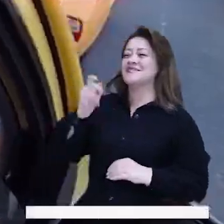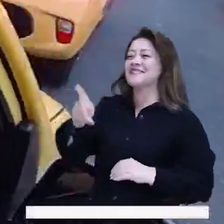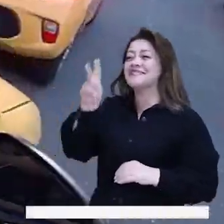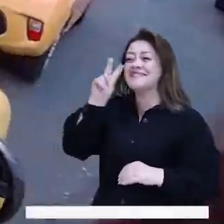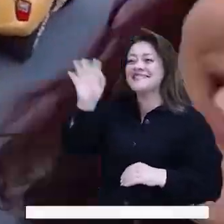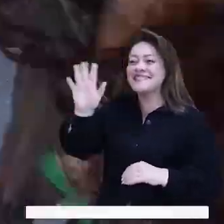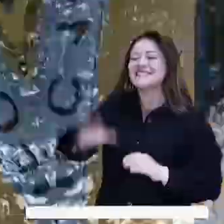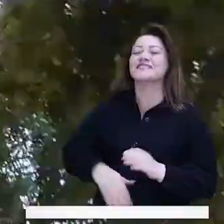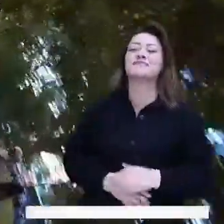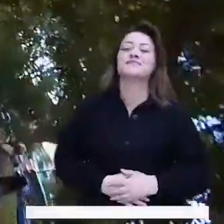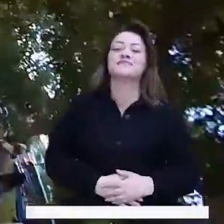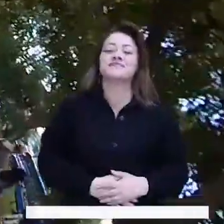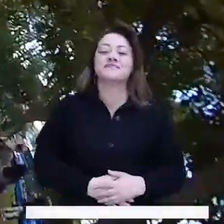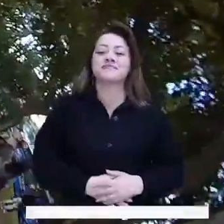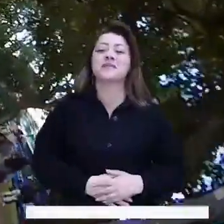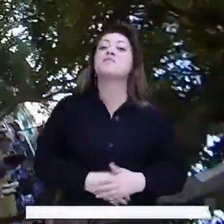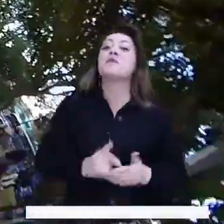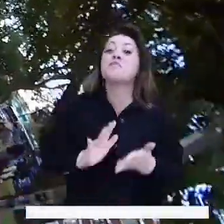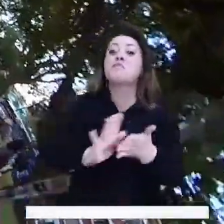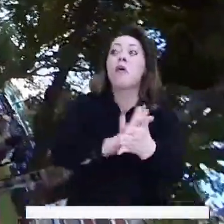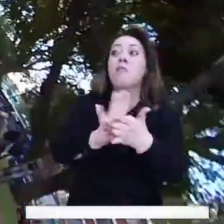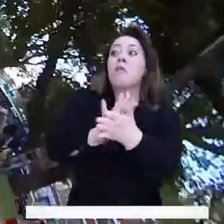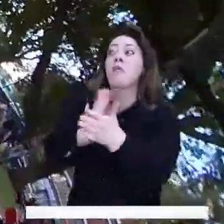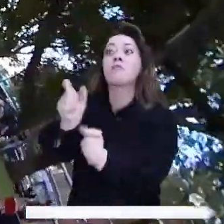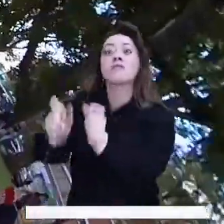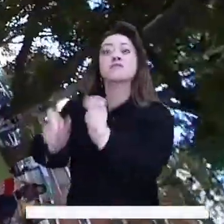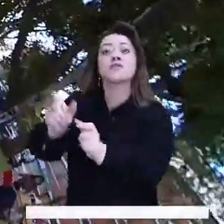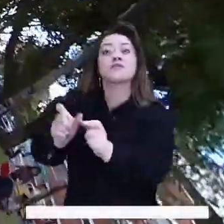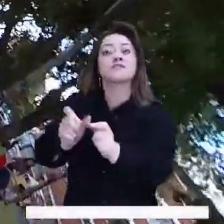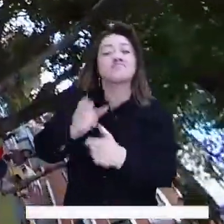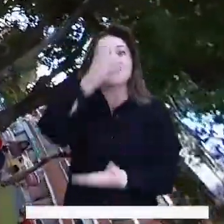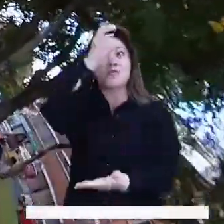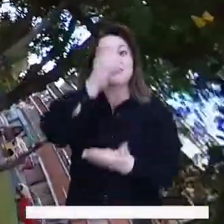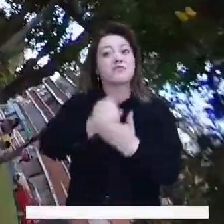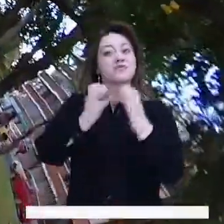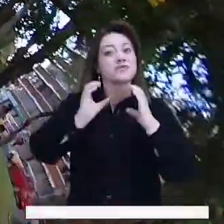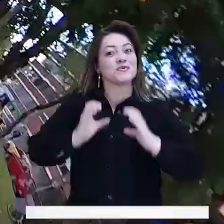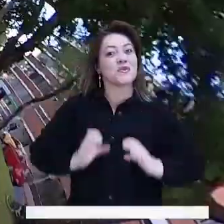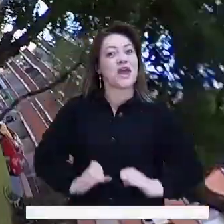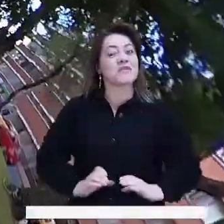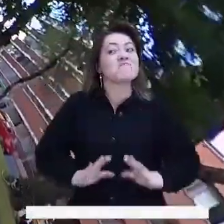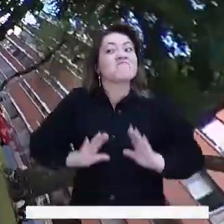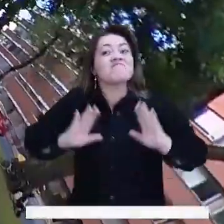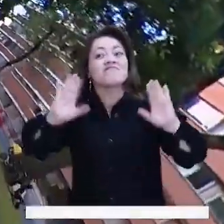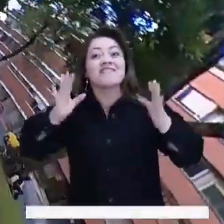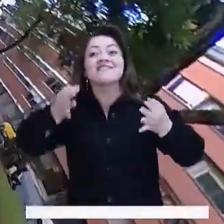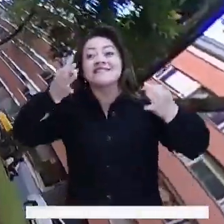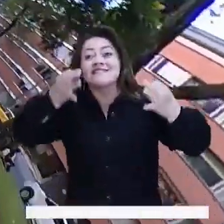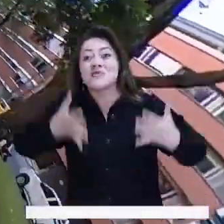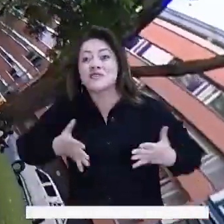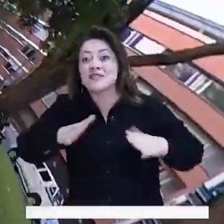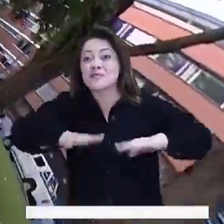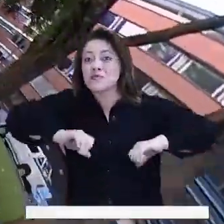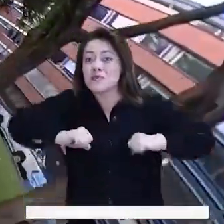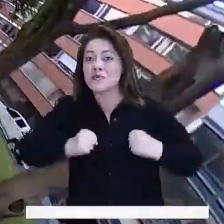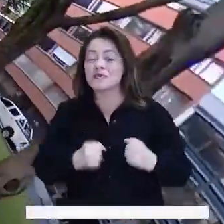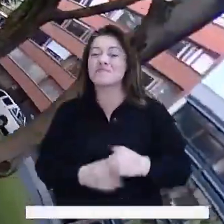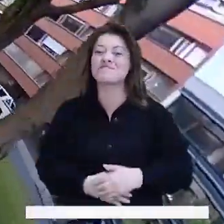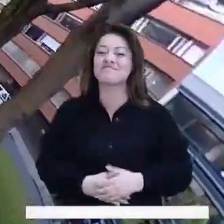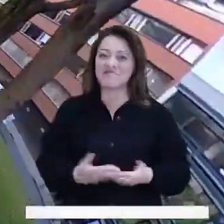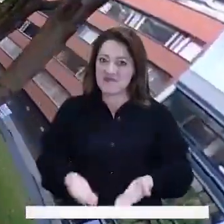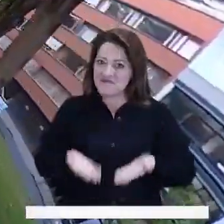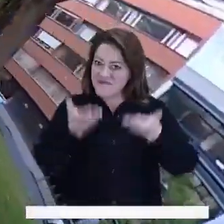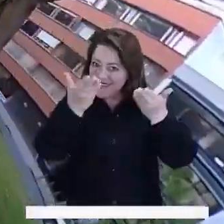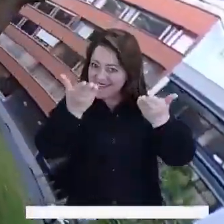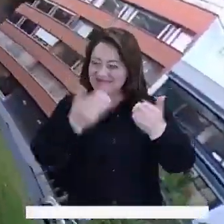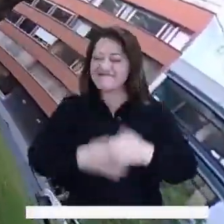Bueno, que esté bien. Bueno, aquí hemos escuchado ya varias personas que nos han dado su punto de vista respecto a la seguridad de